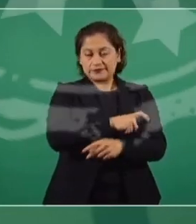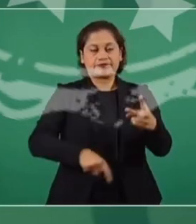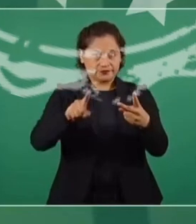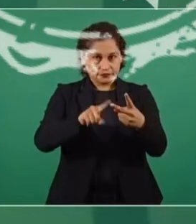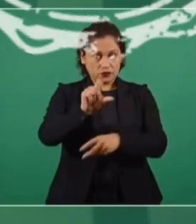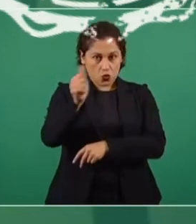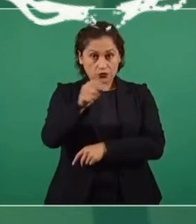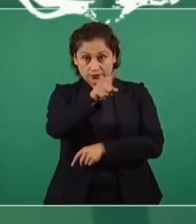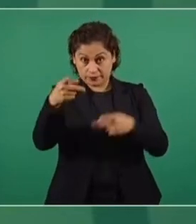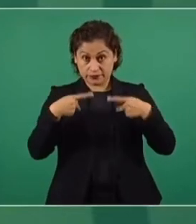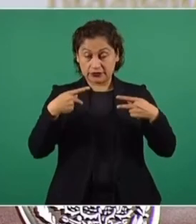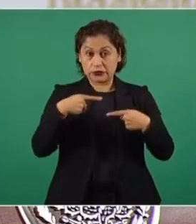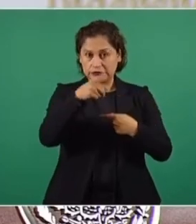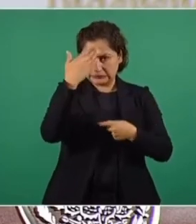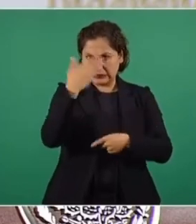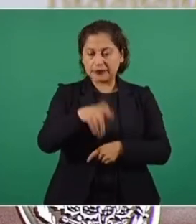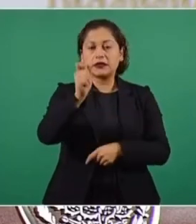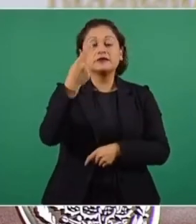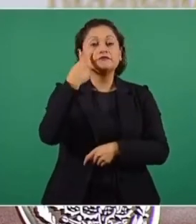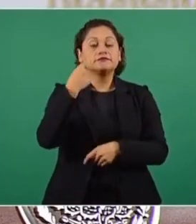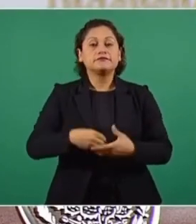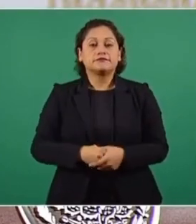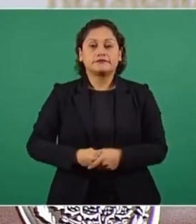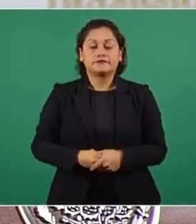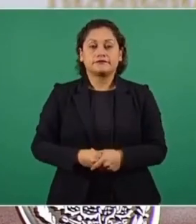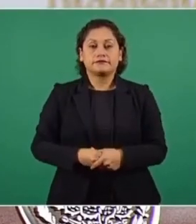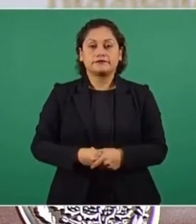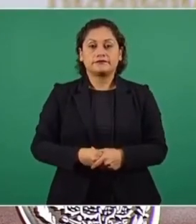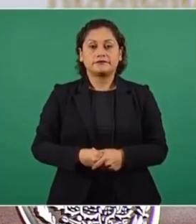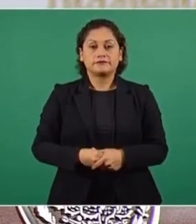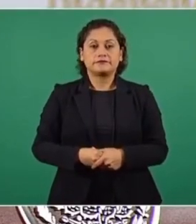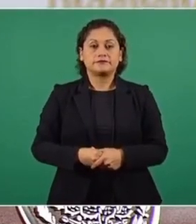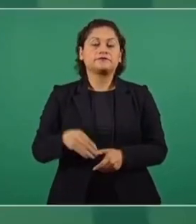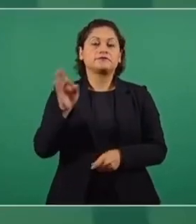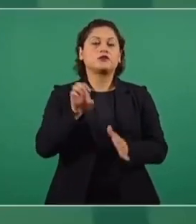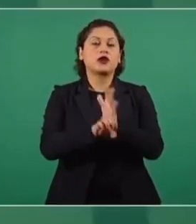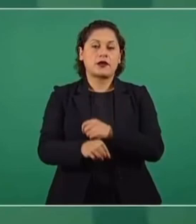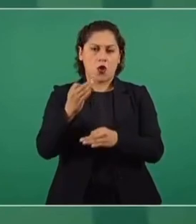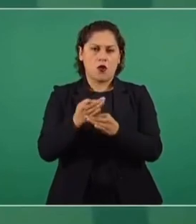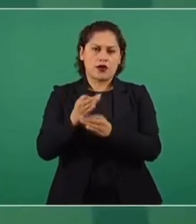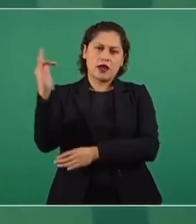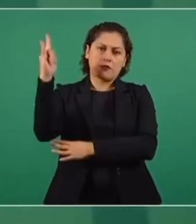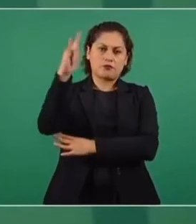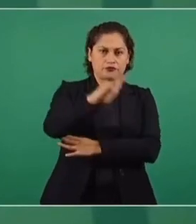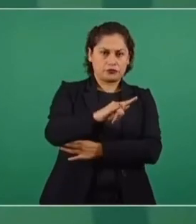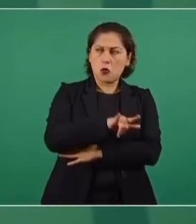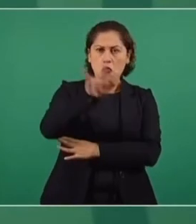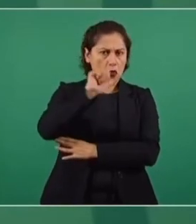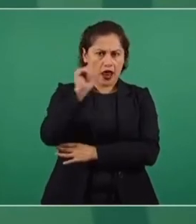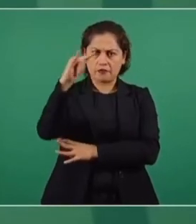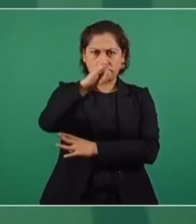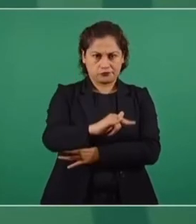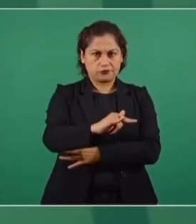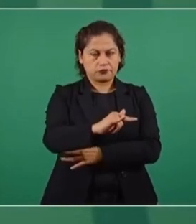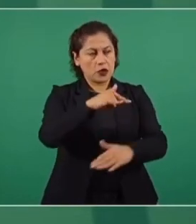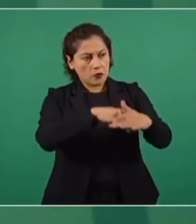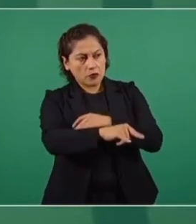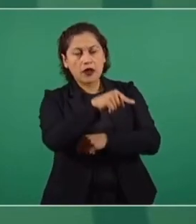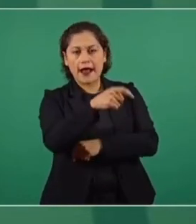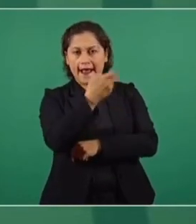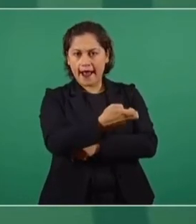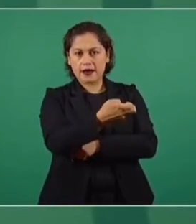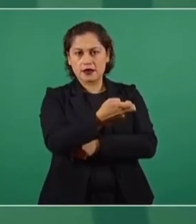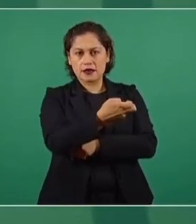Para que la gente lo tenga claro, es que aún teniéndolo en tierra y pagando el mantenimiento